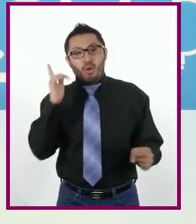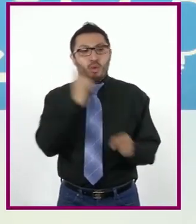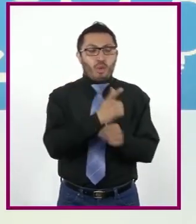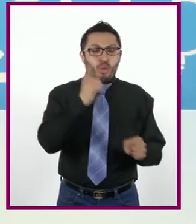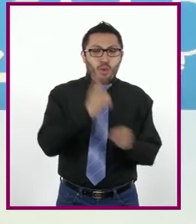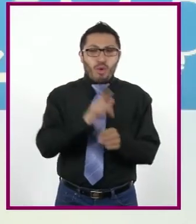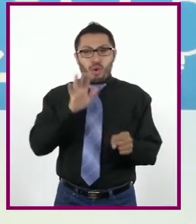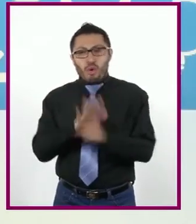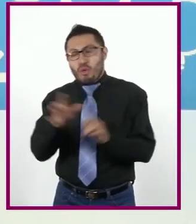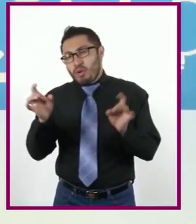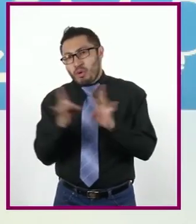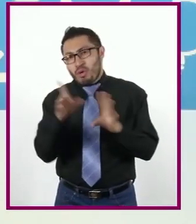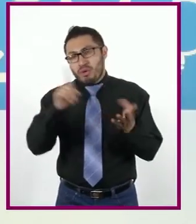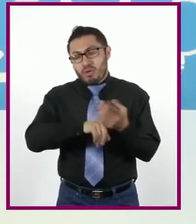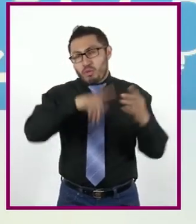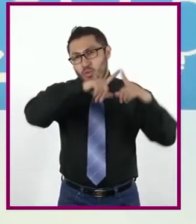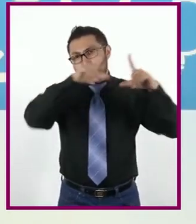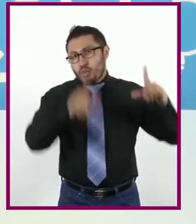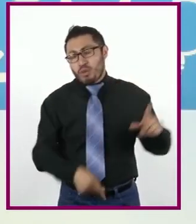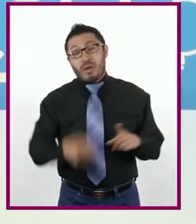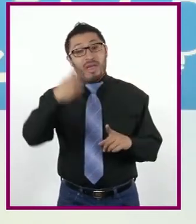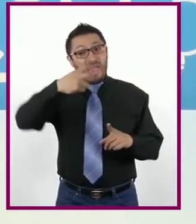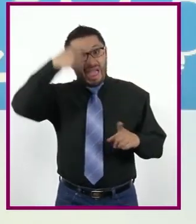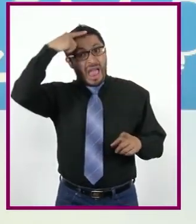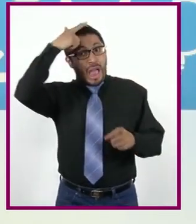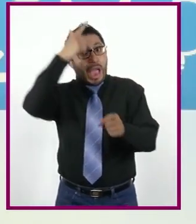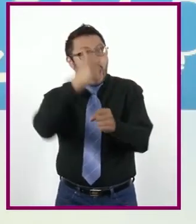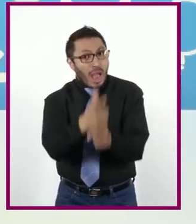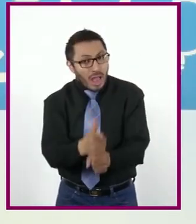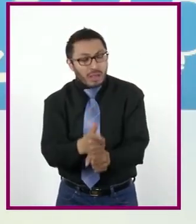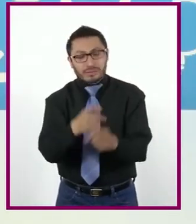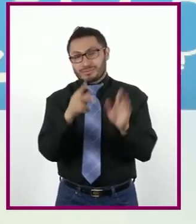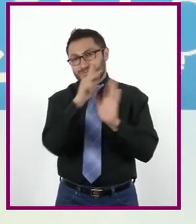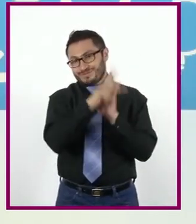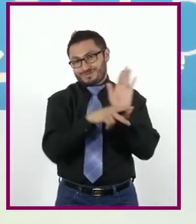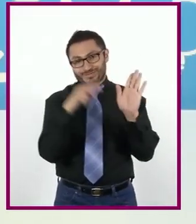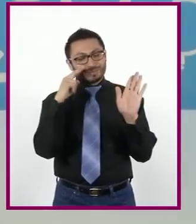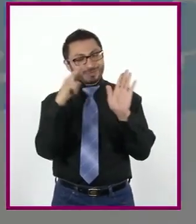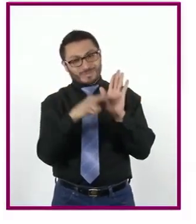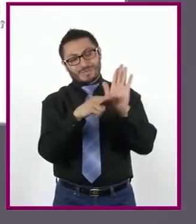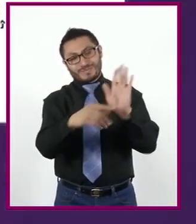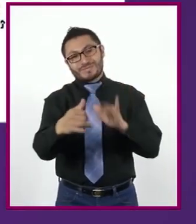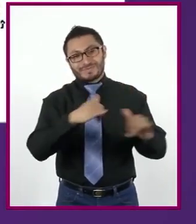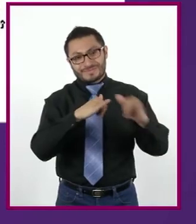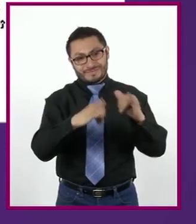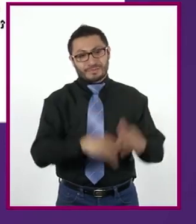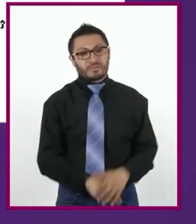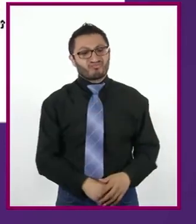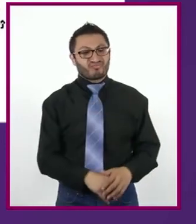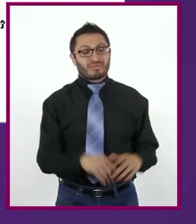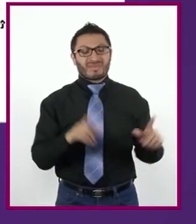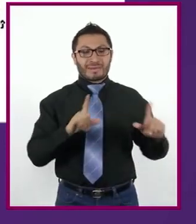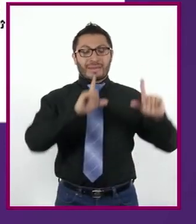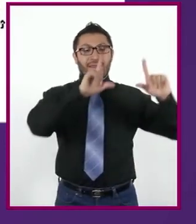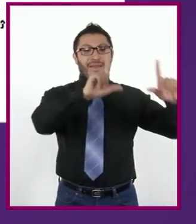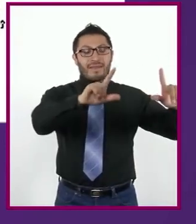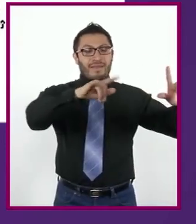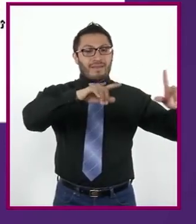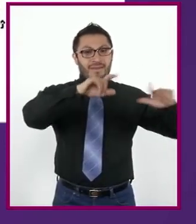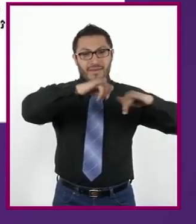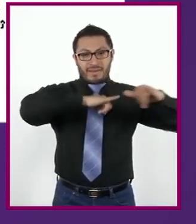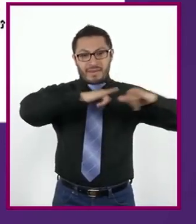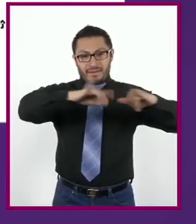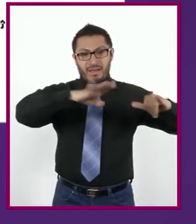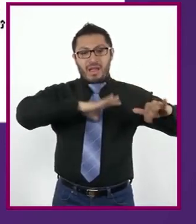en el país? Para saber eso, vamos a ver estos mapas. Este mapa nos ofrece